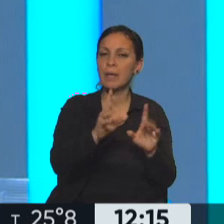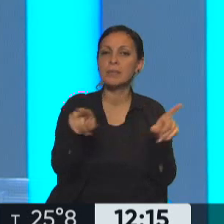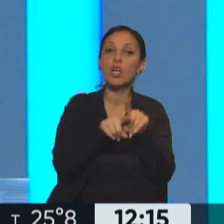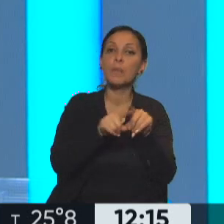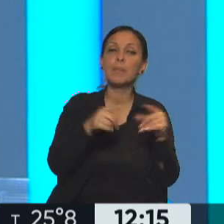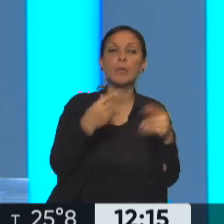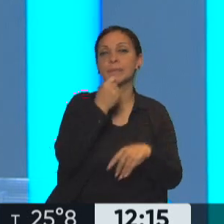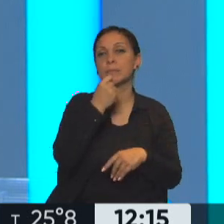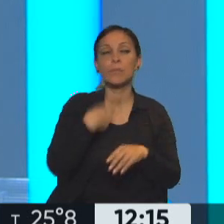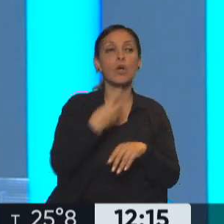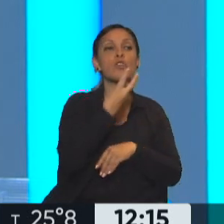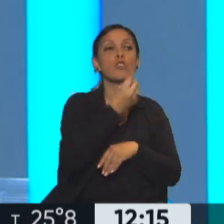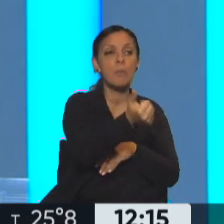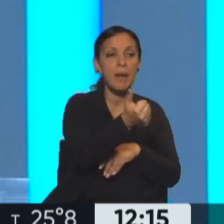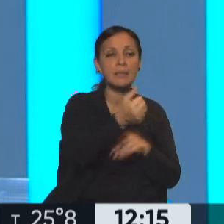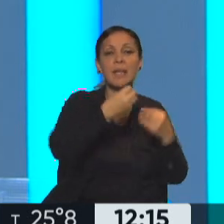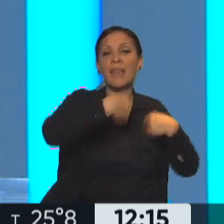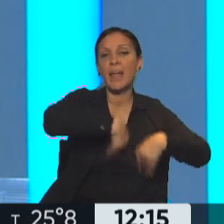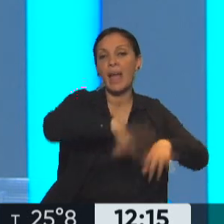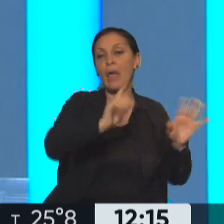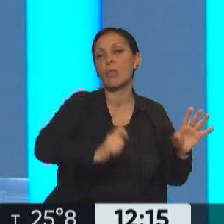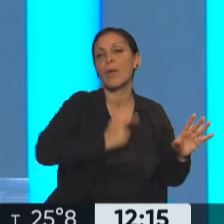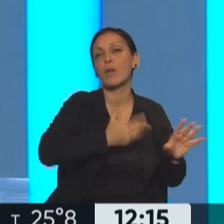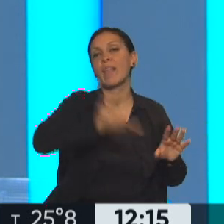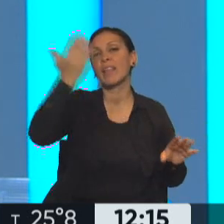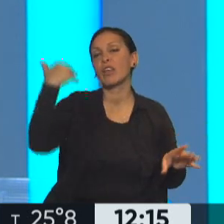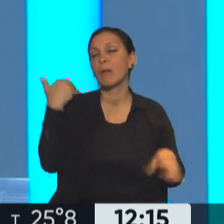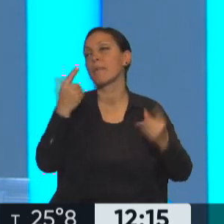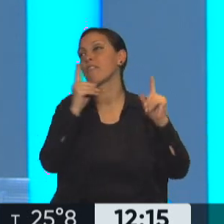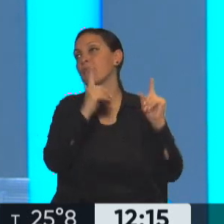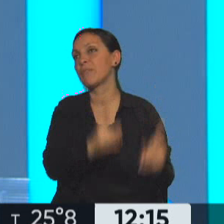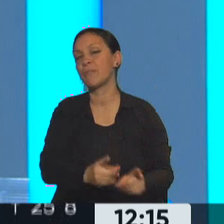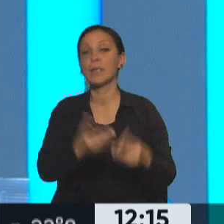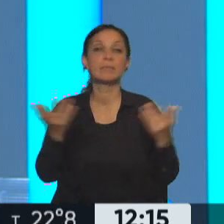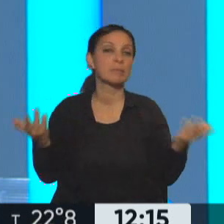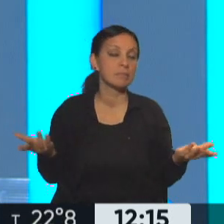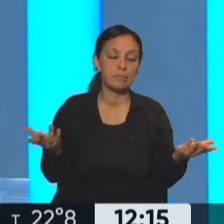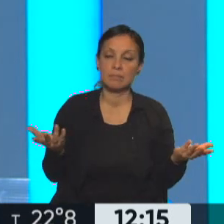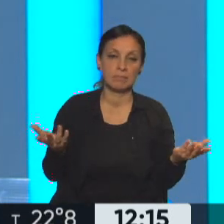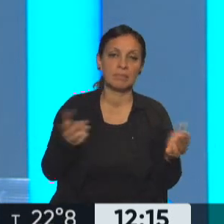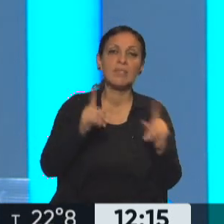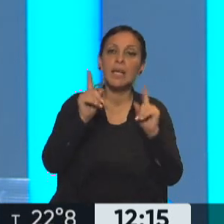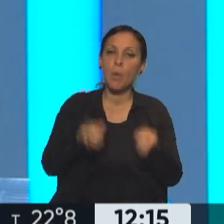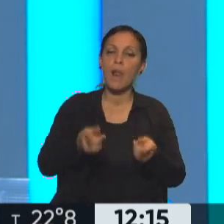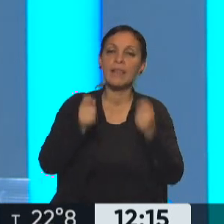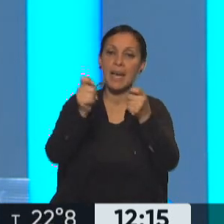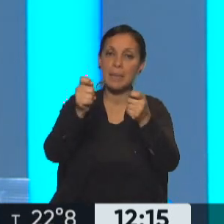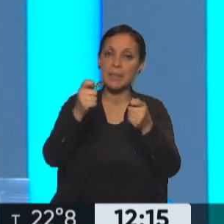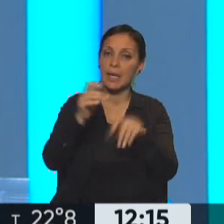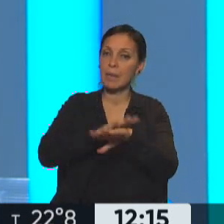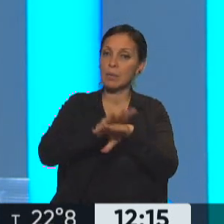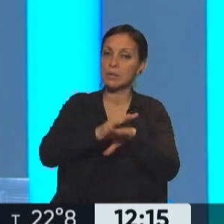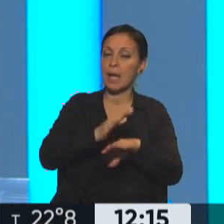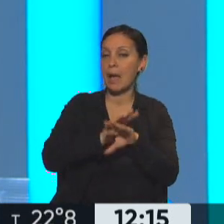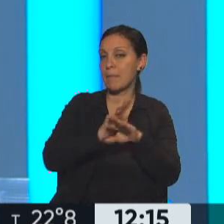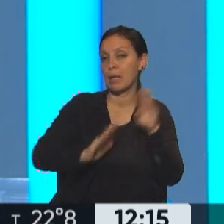y dejas el nombre del anterior dueño. Bueno, el trámite se hace, lo hace el jefe